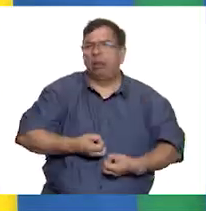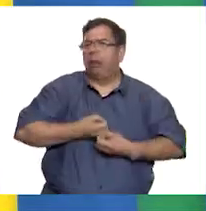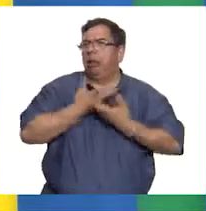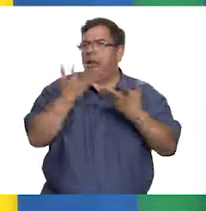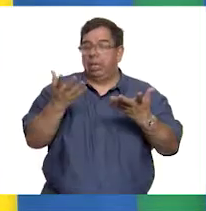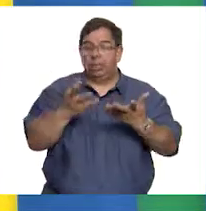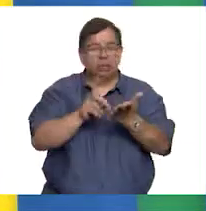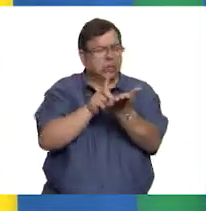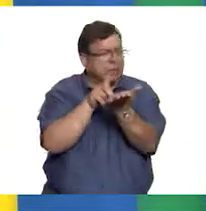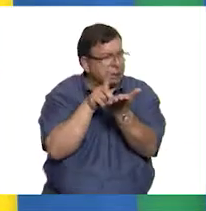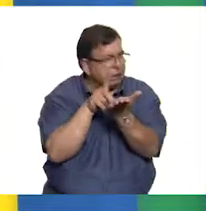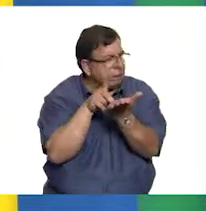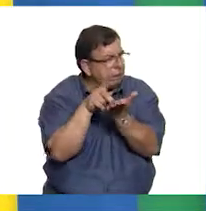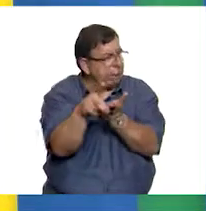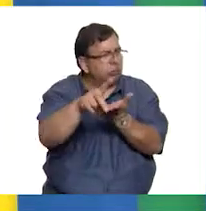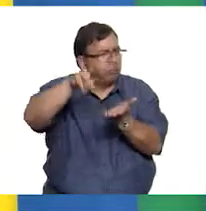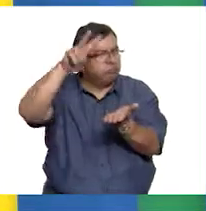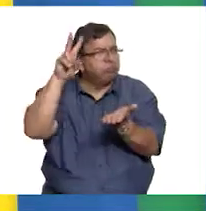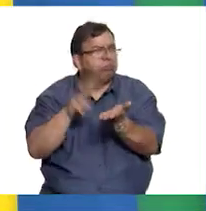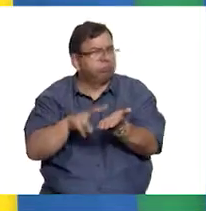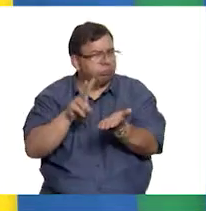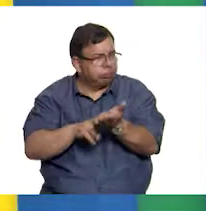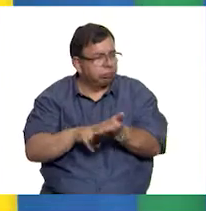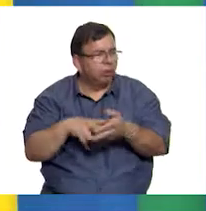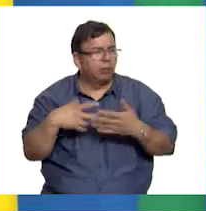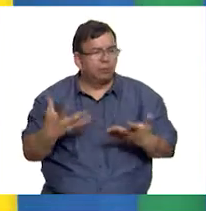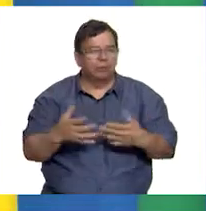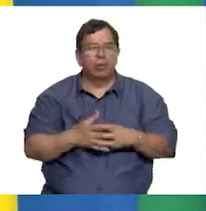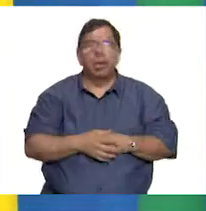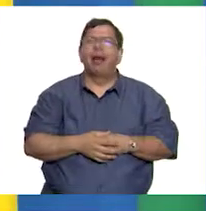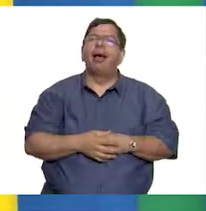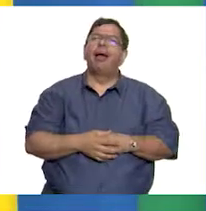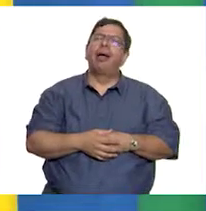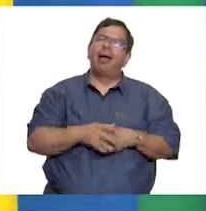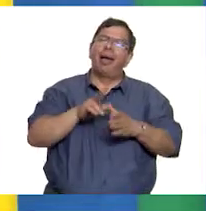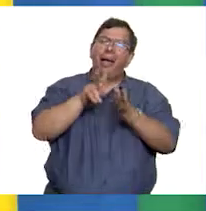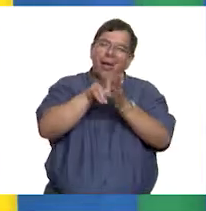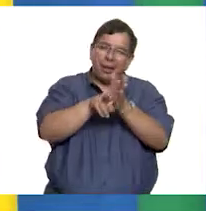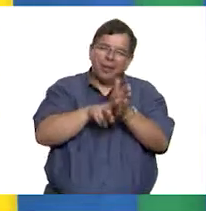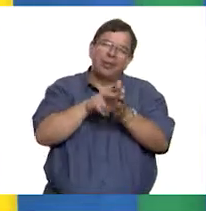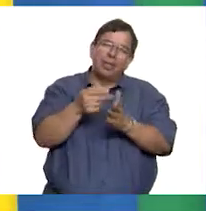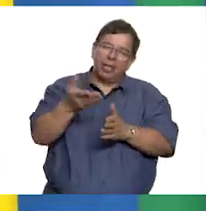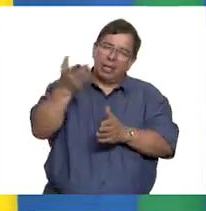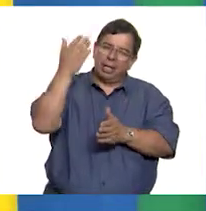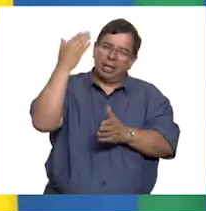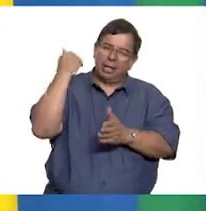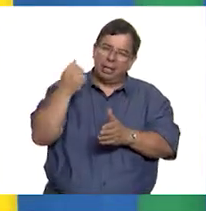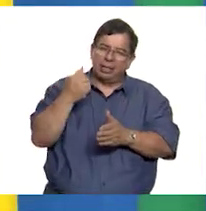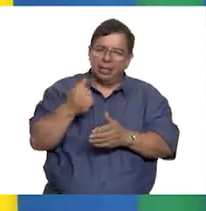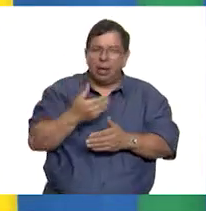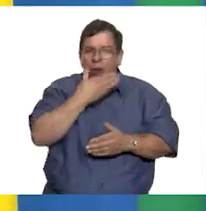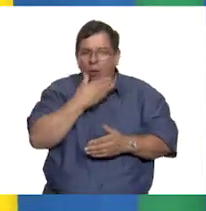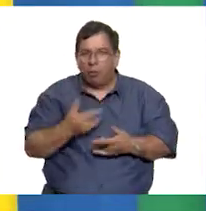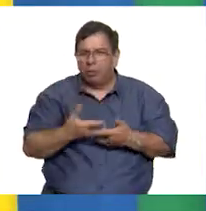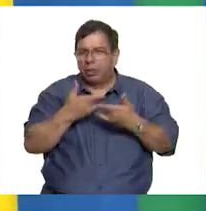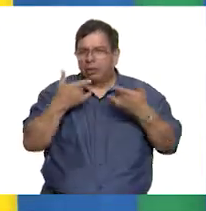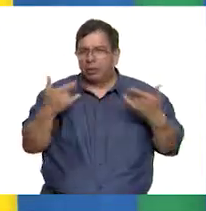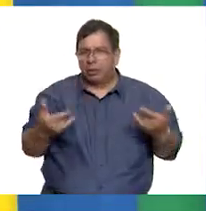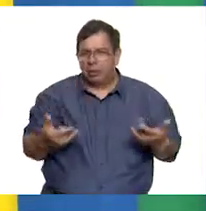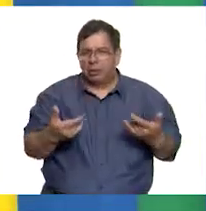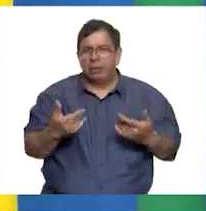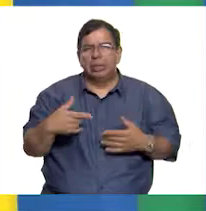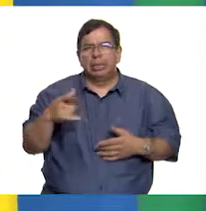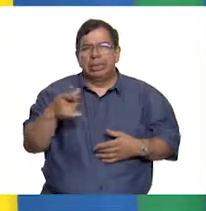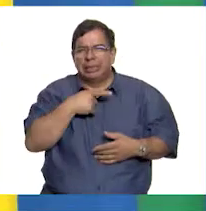muy valiosos. Ahora entiendo por qué en el video de la semana pasada del historiador Jorge Trasloeros decía que la sociedad